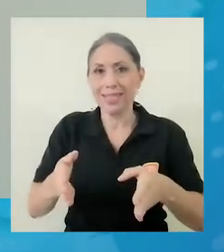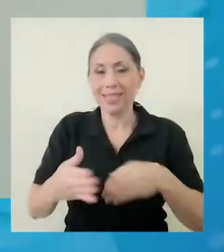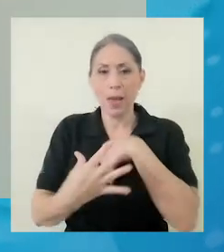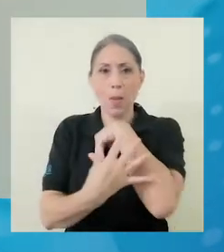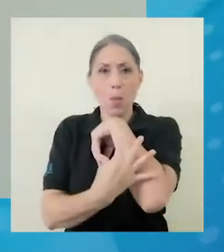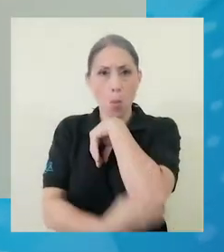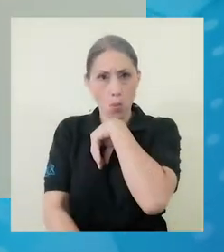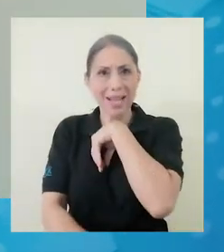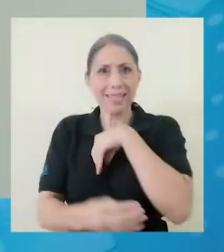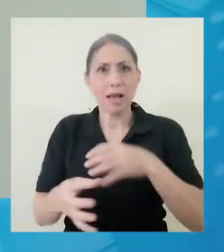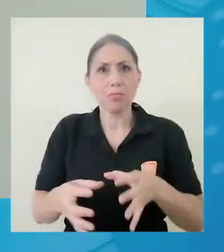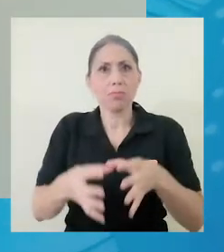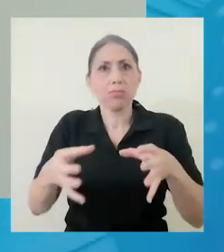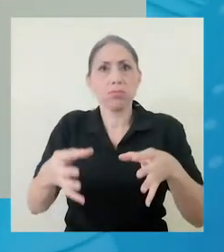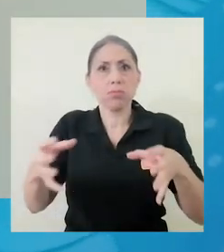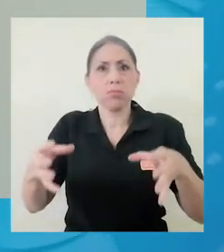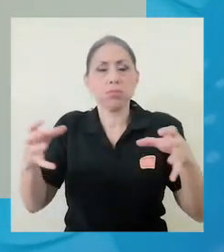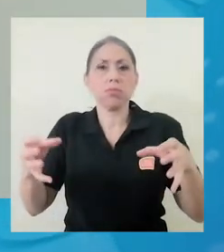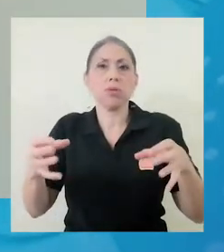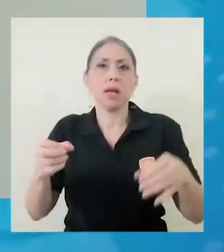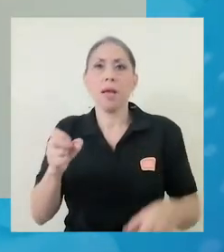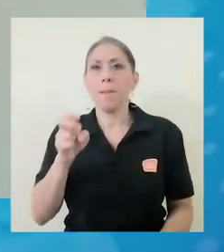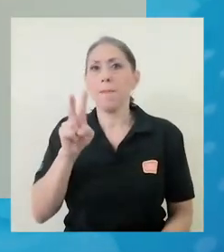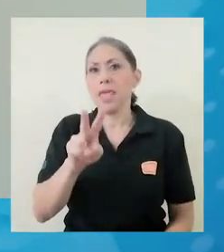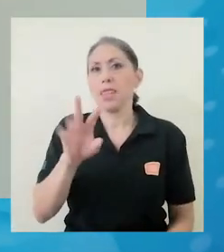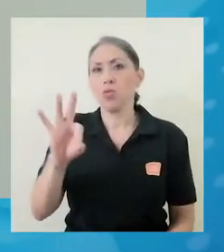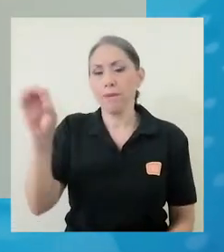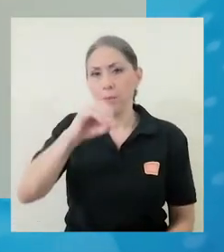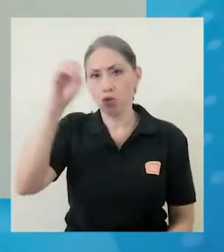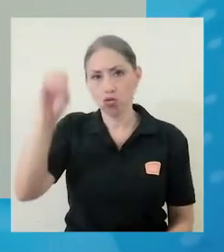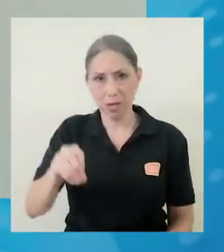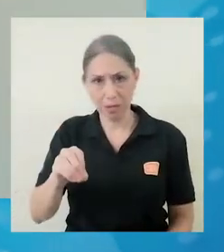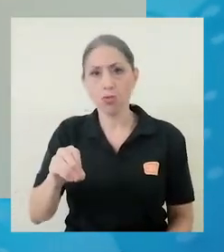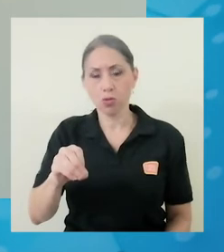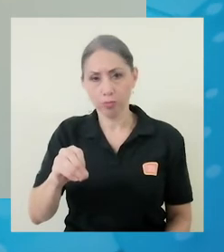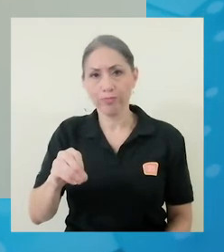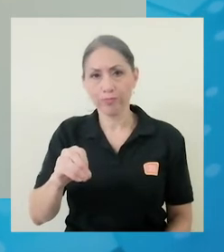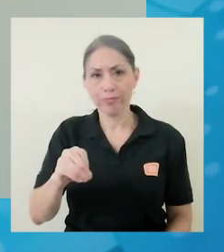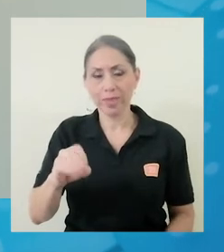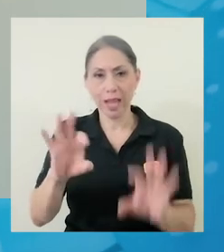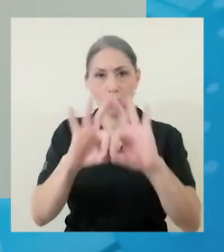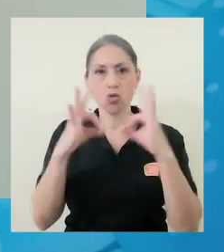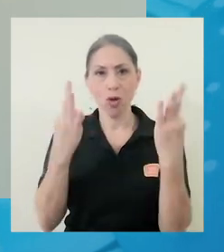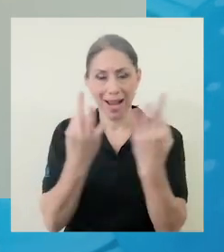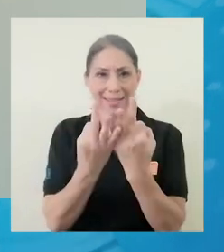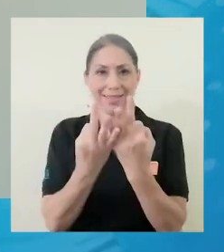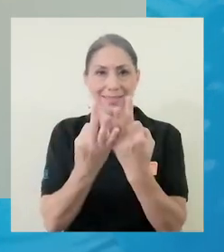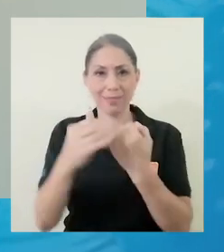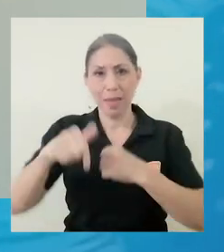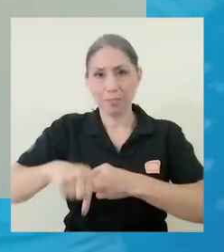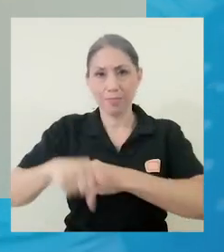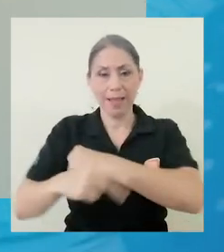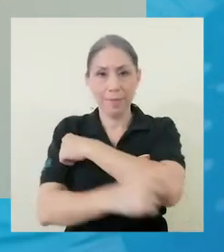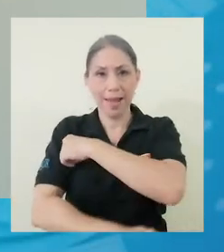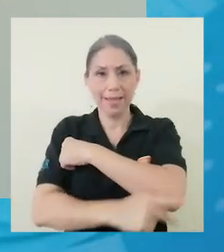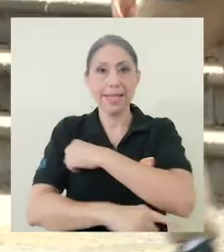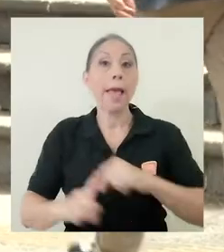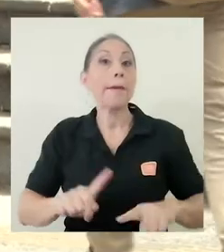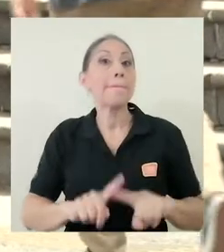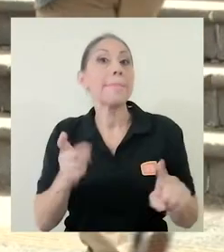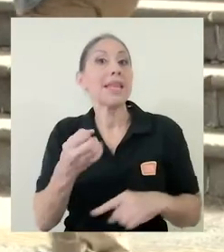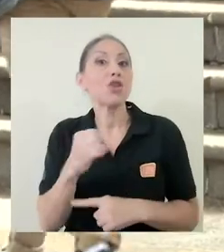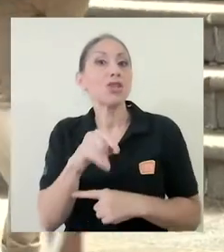la pobreza podría llegar inclusive hasta el 29% de los hogares en el país, ¿verdad?